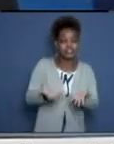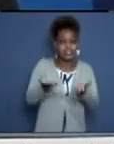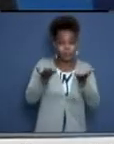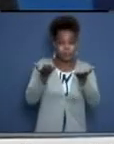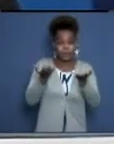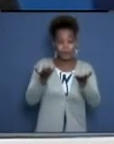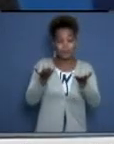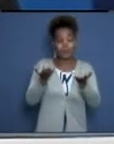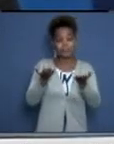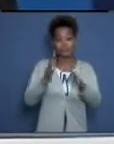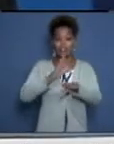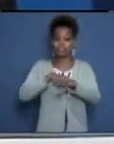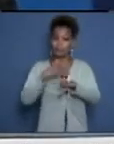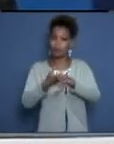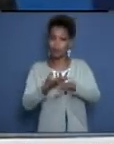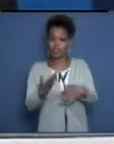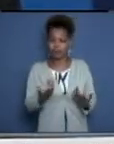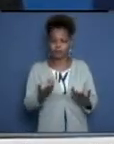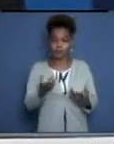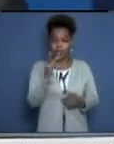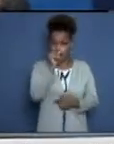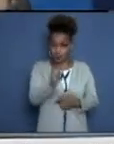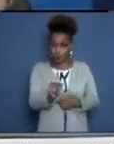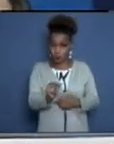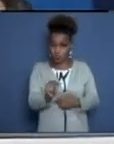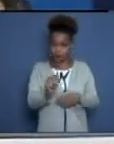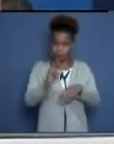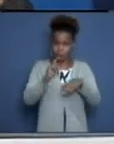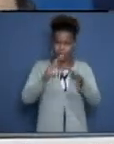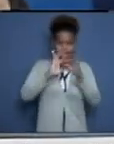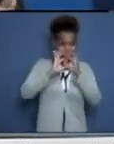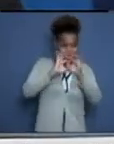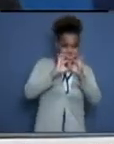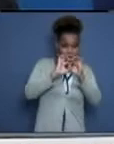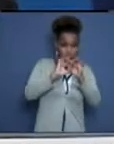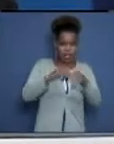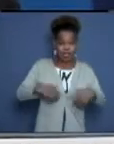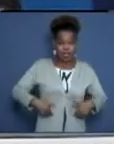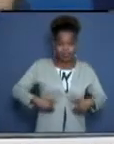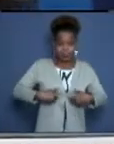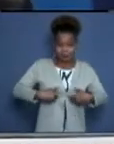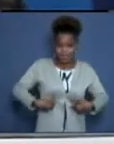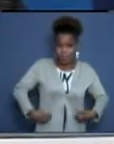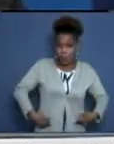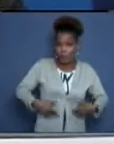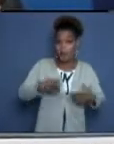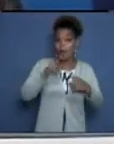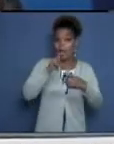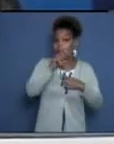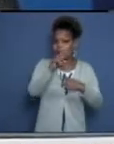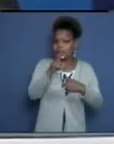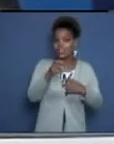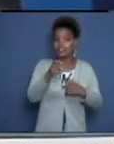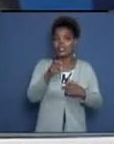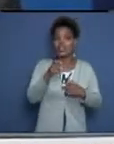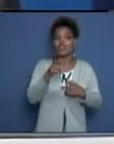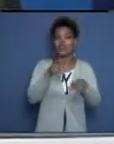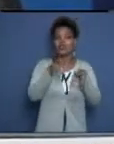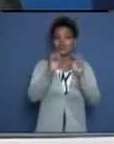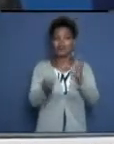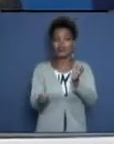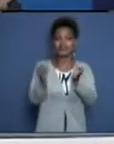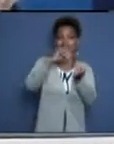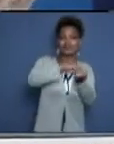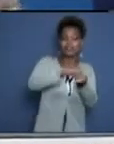cuando después pasa esto, que el paciente se pone grave y aparece la dislocación de las bacterias, estas nuevas bacterias que agregan al organismo son